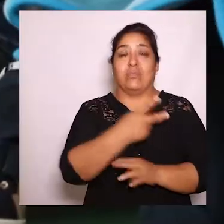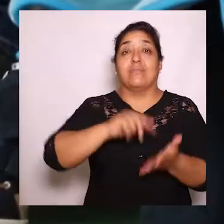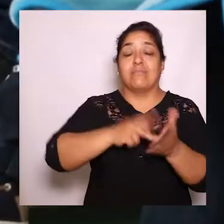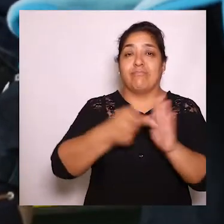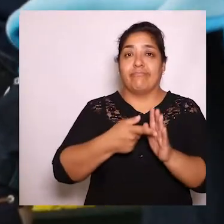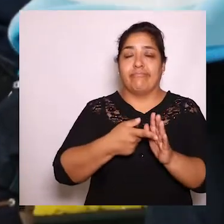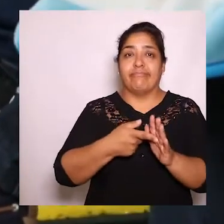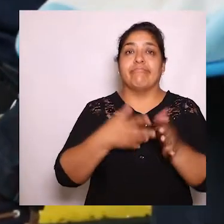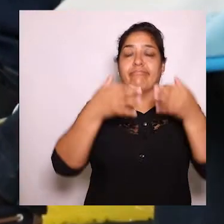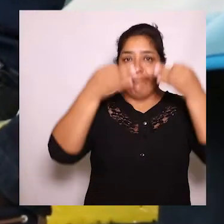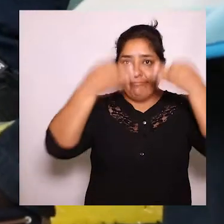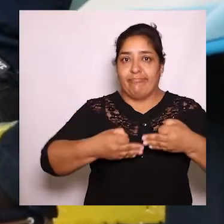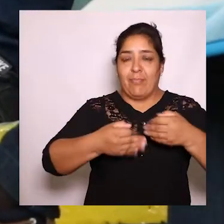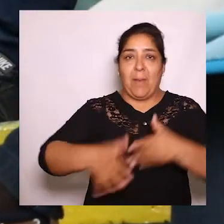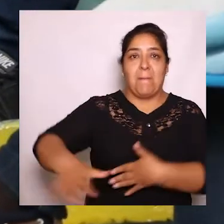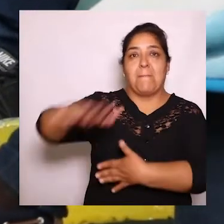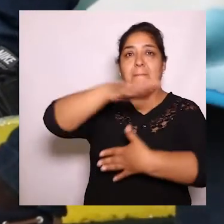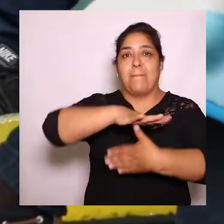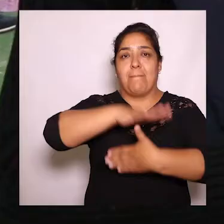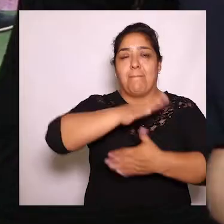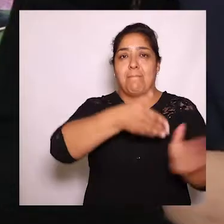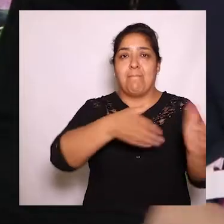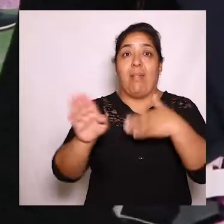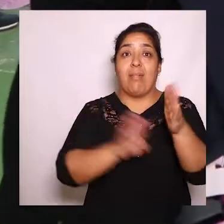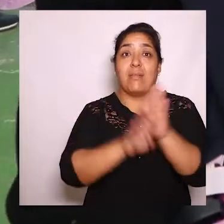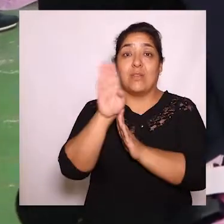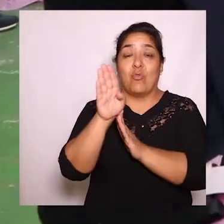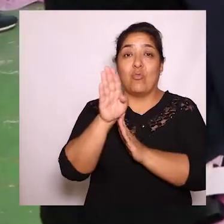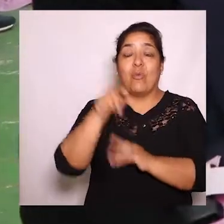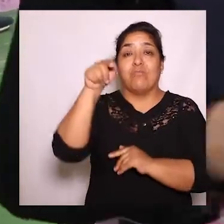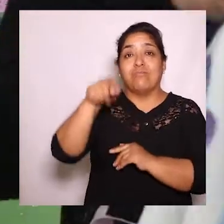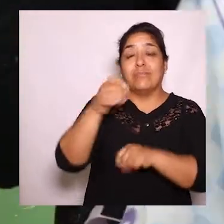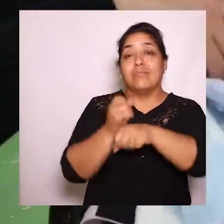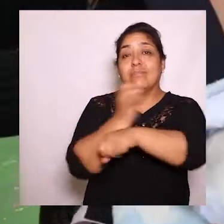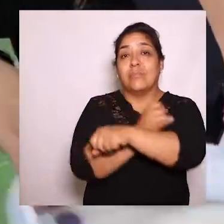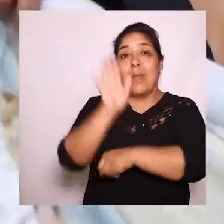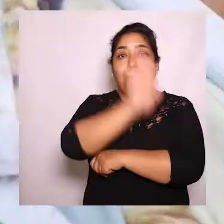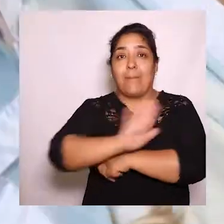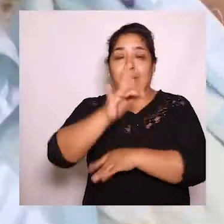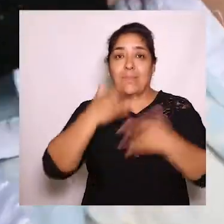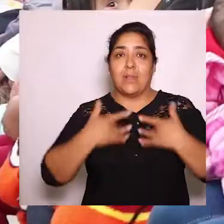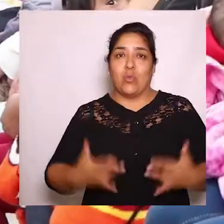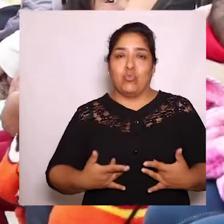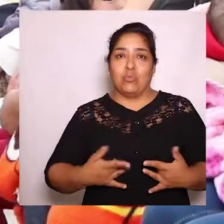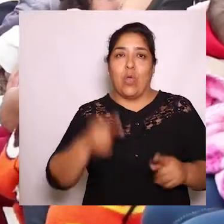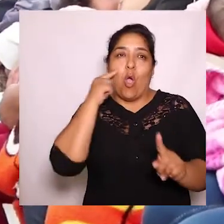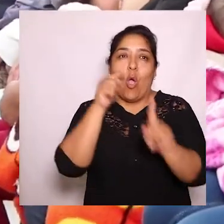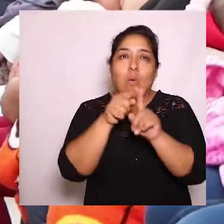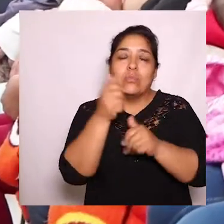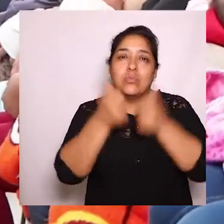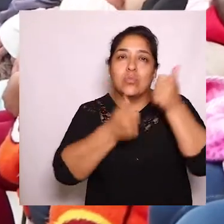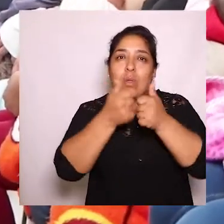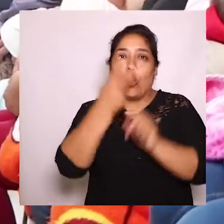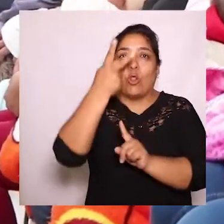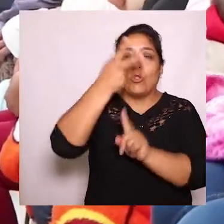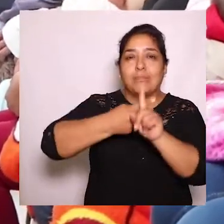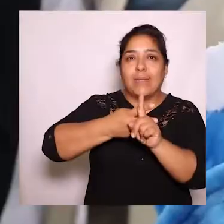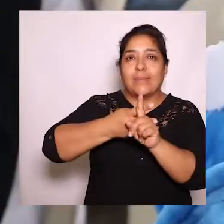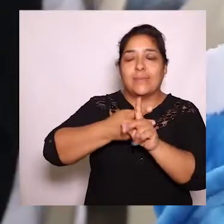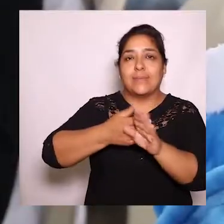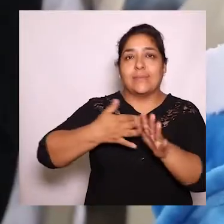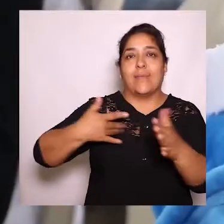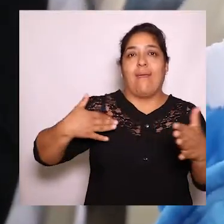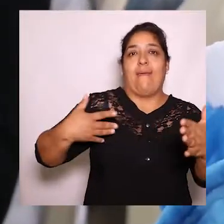apoyo de la lactancia materna se encuentran establecidos como una prioridad en el Plan de Desarrollo. Desde el Instituto Departamental de Salud,